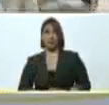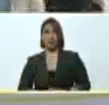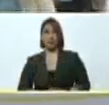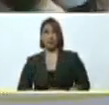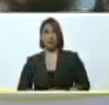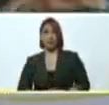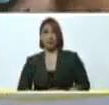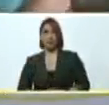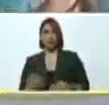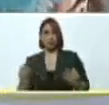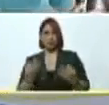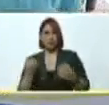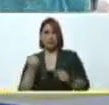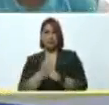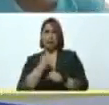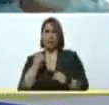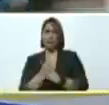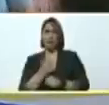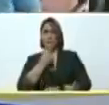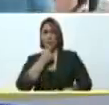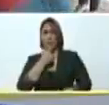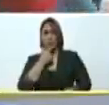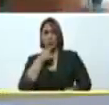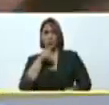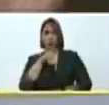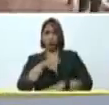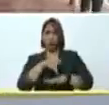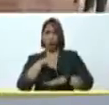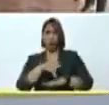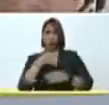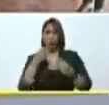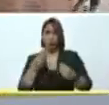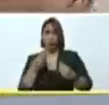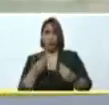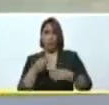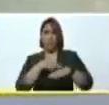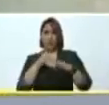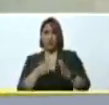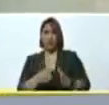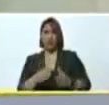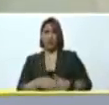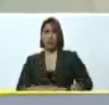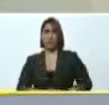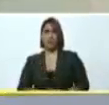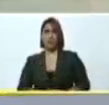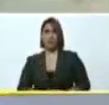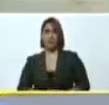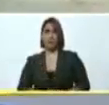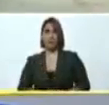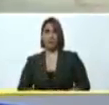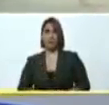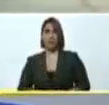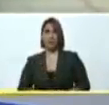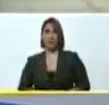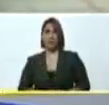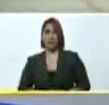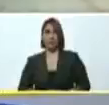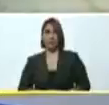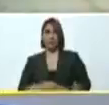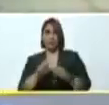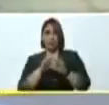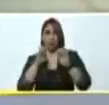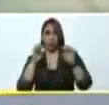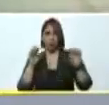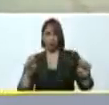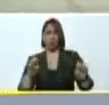es una labor muy hermosa que te toca, Yelitze, la avanzadora, la aristóbula de la educación.